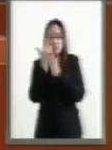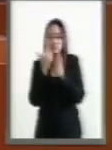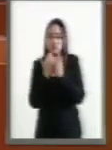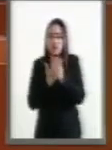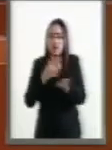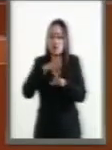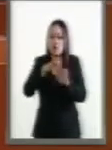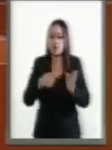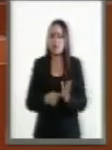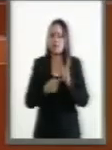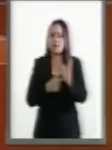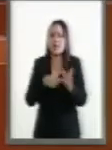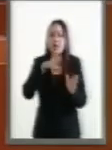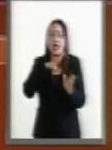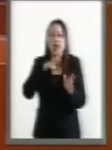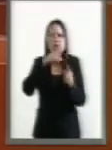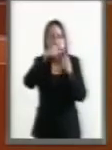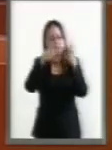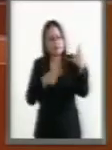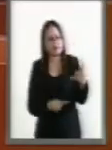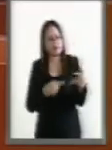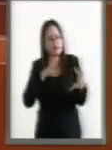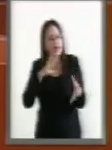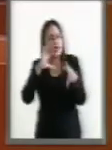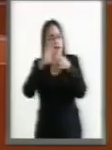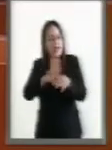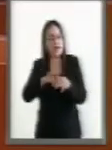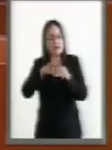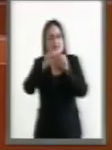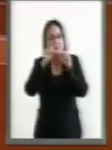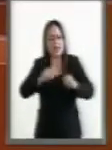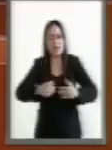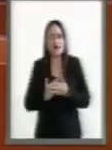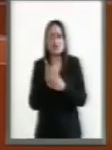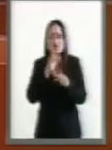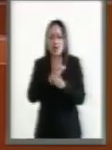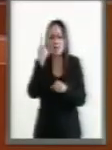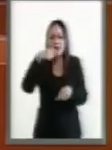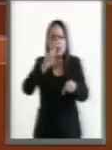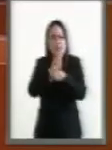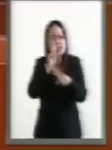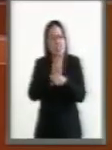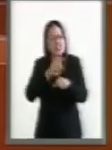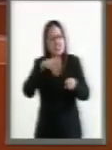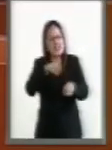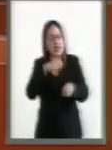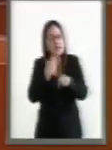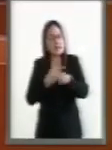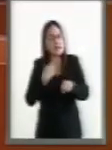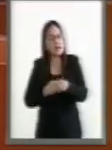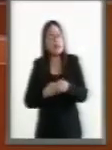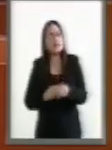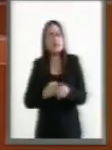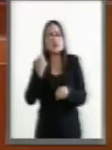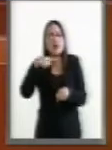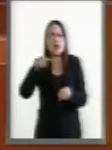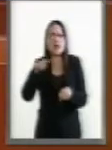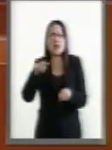especificaciones y directrices de operación del Sistema Nacional de Vigilancia Epidemiológica para